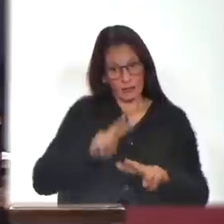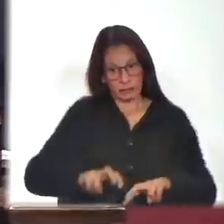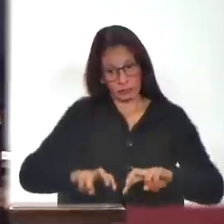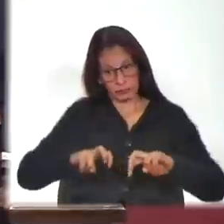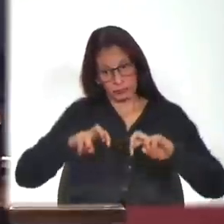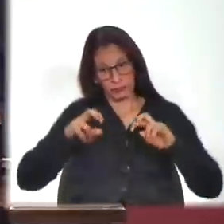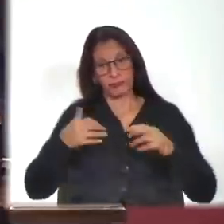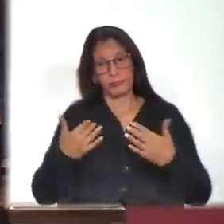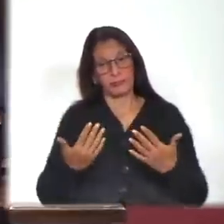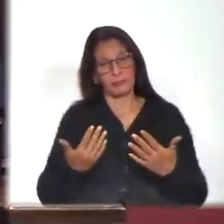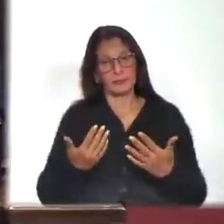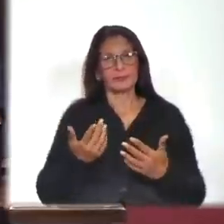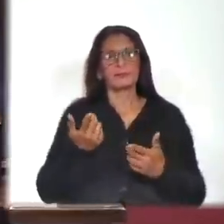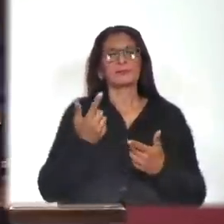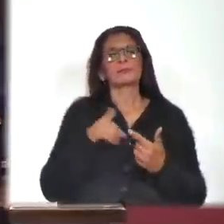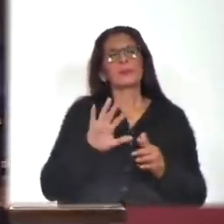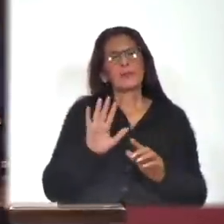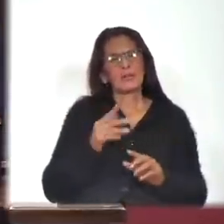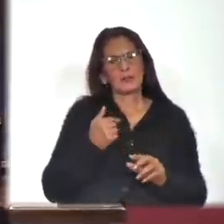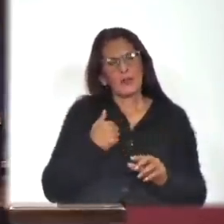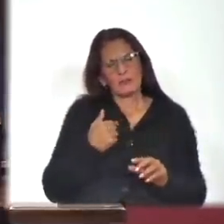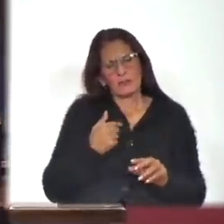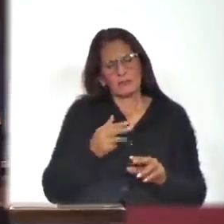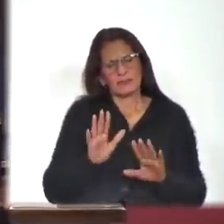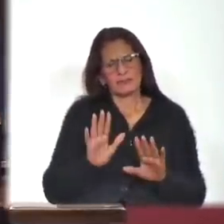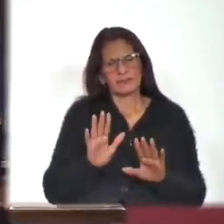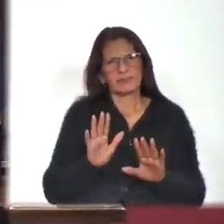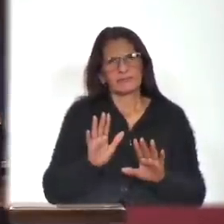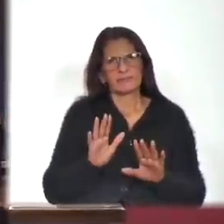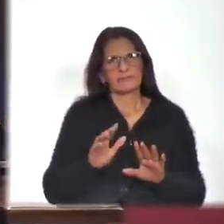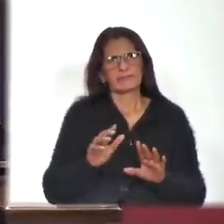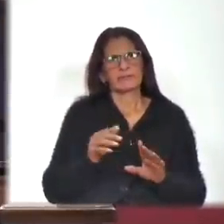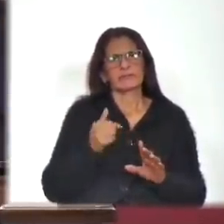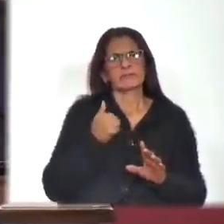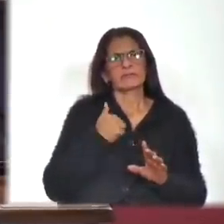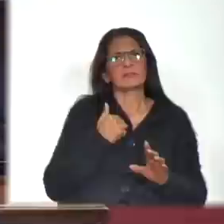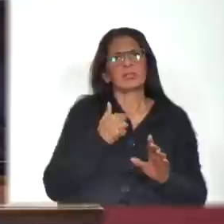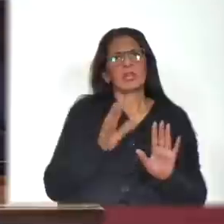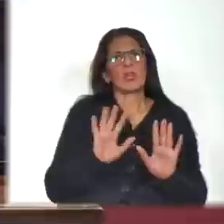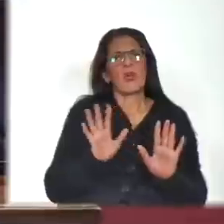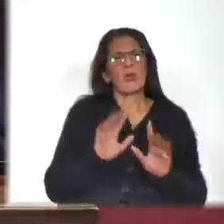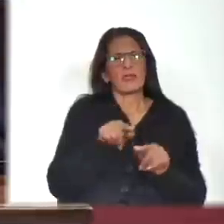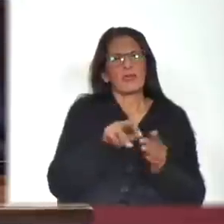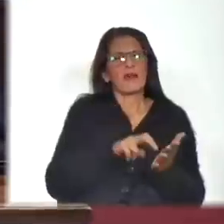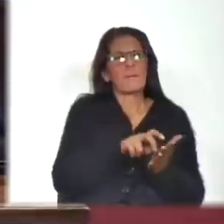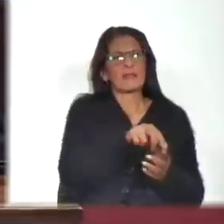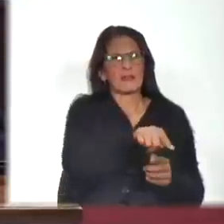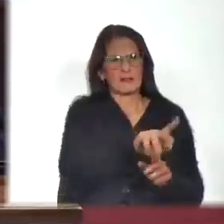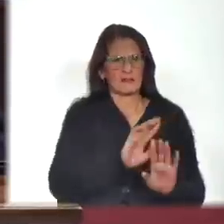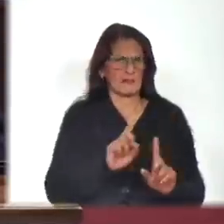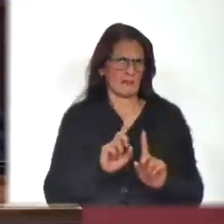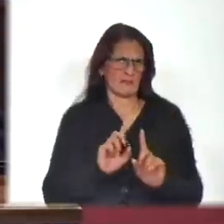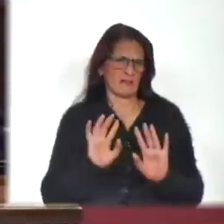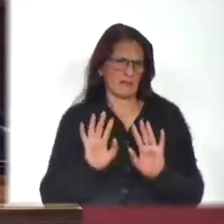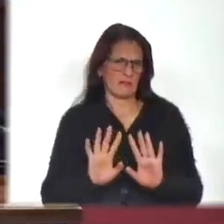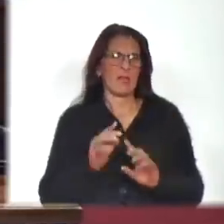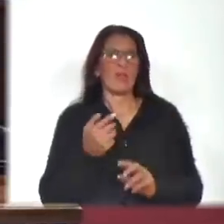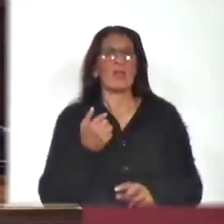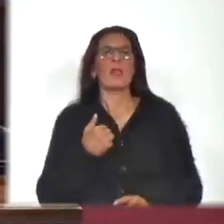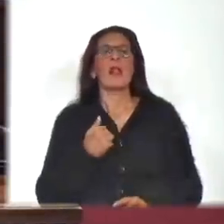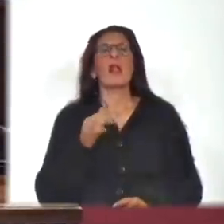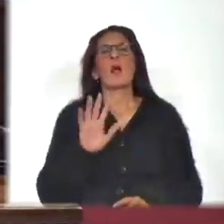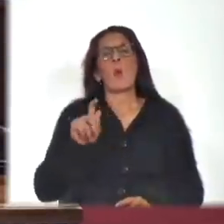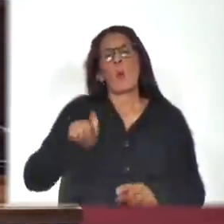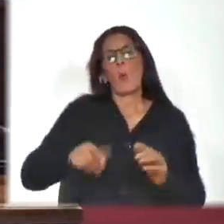así. Pero no voy, insisto, a ir por ese camino. Creo que desde el punto de vista